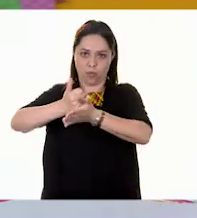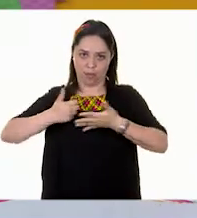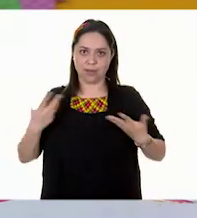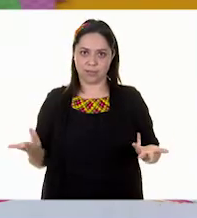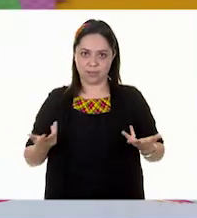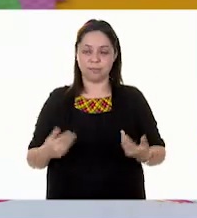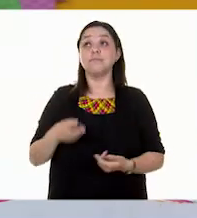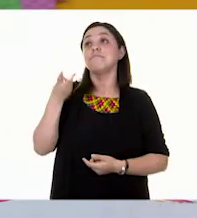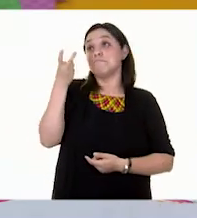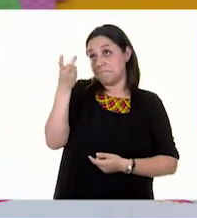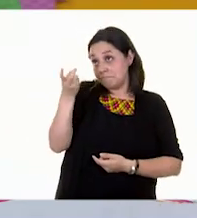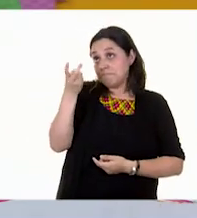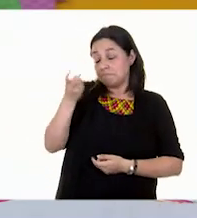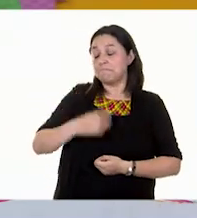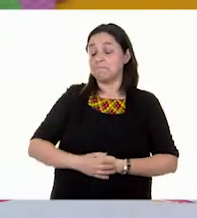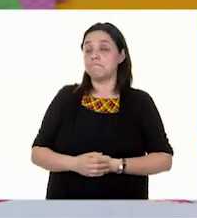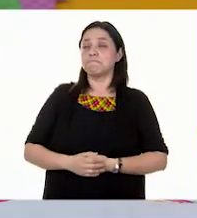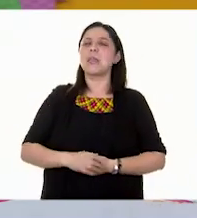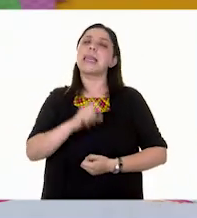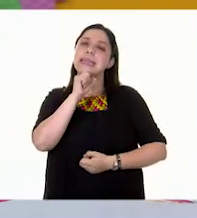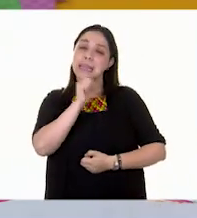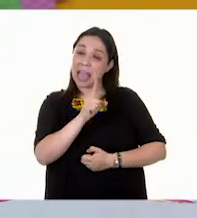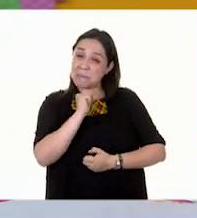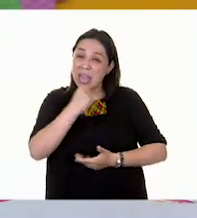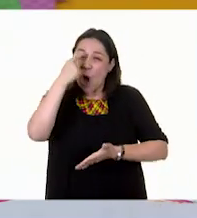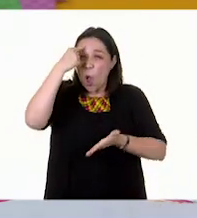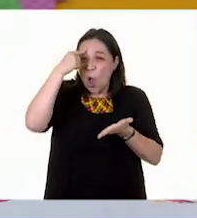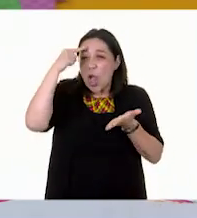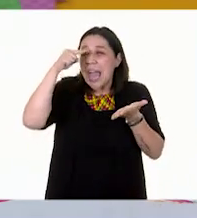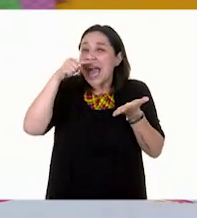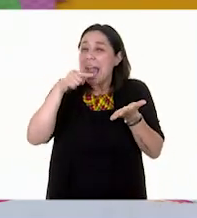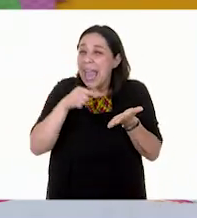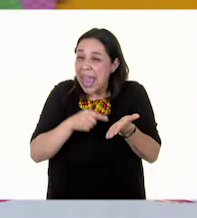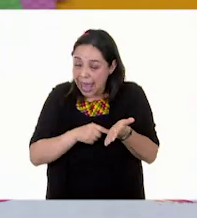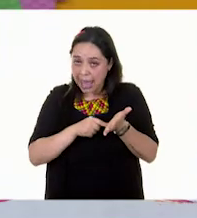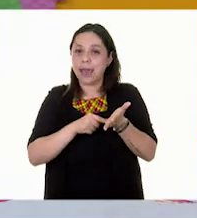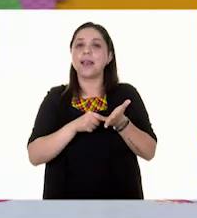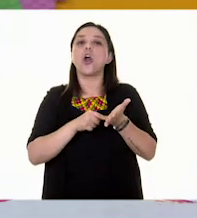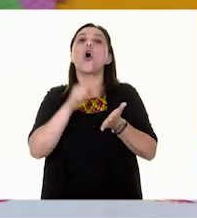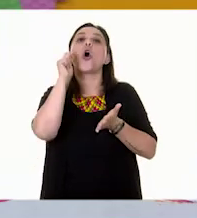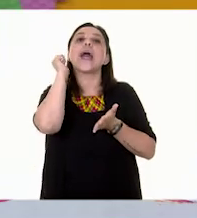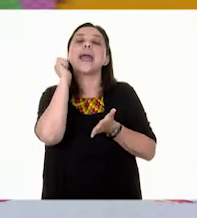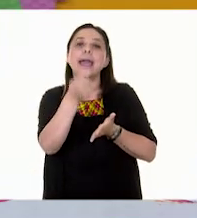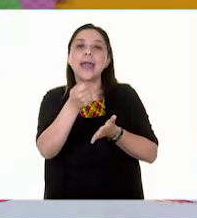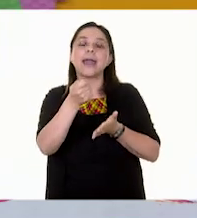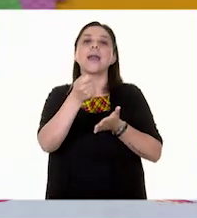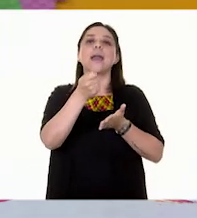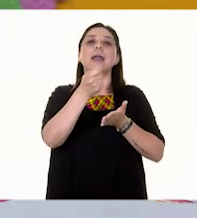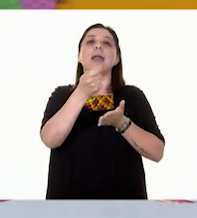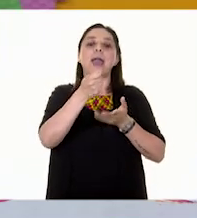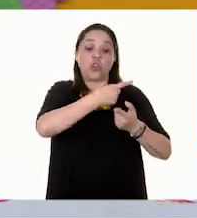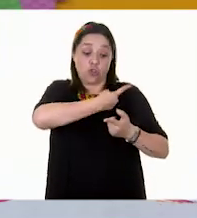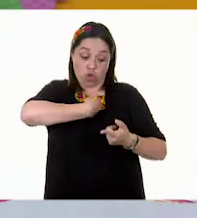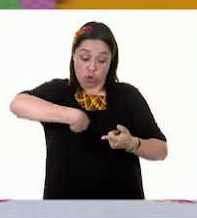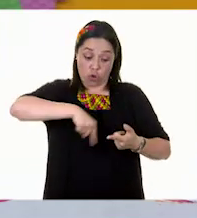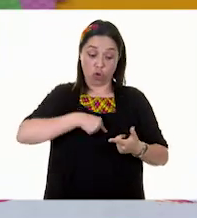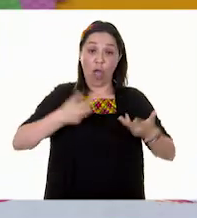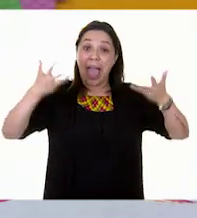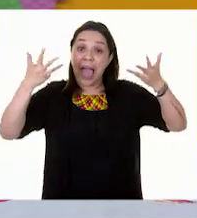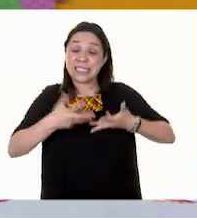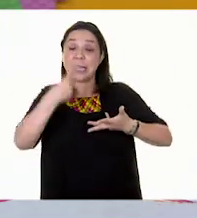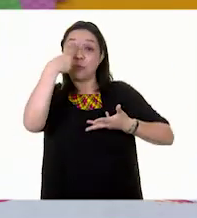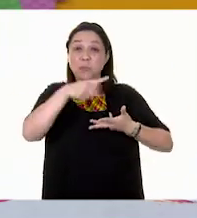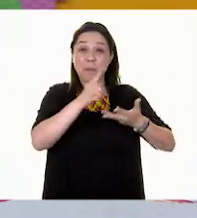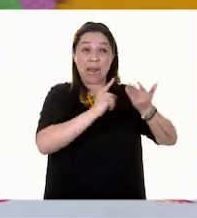después, pues, creo que tendríamos que hacer una lista de qué es lo que debemos hacer para disminuir